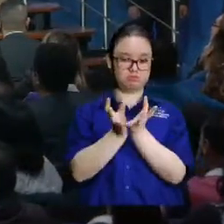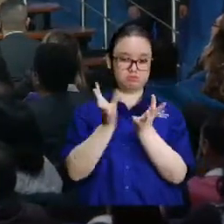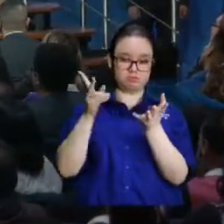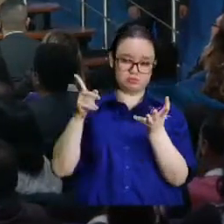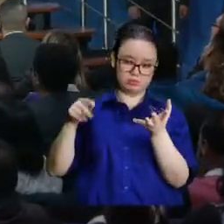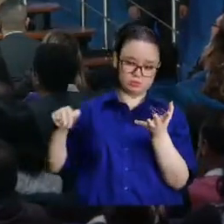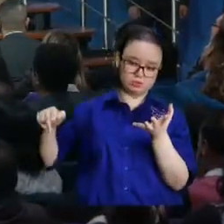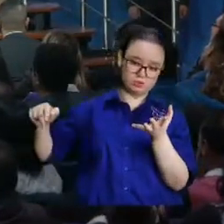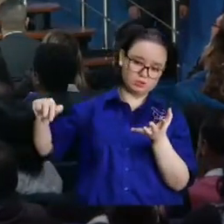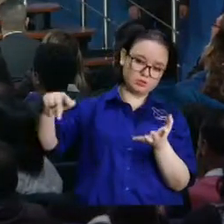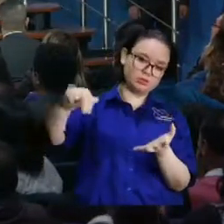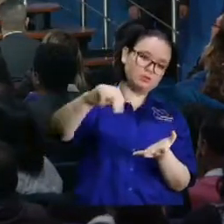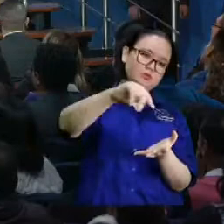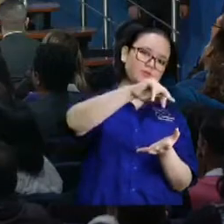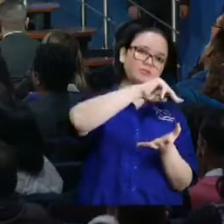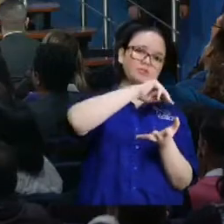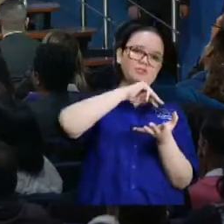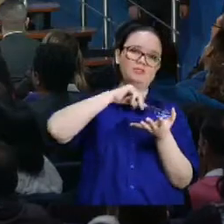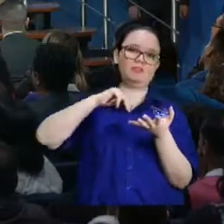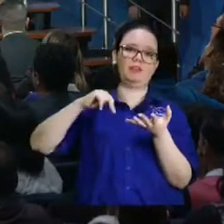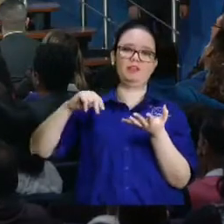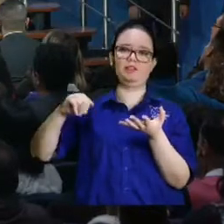pero se puede rodear un cuadrado también